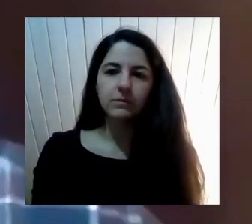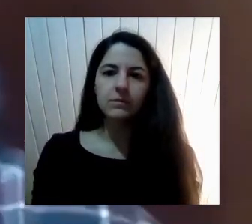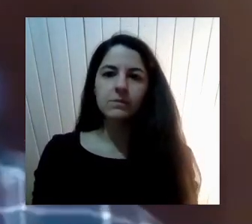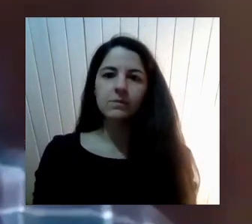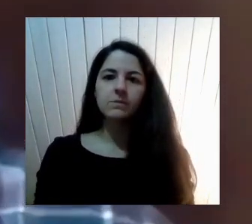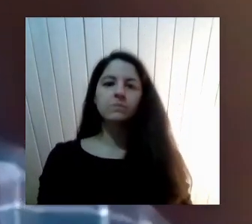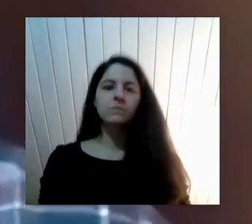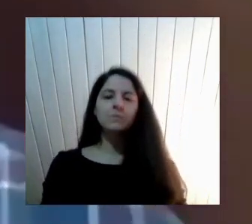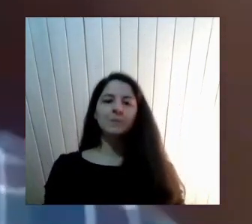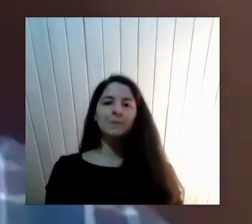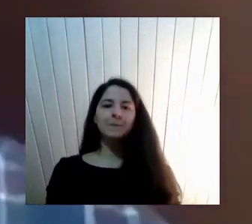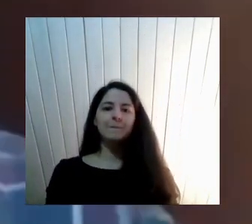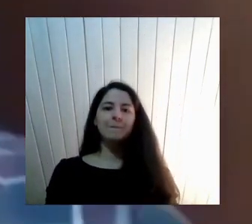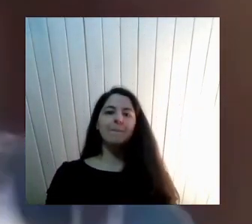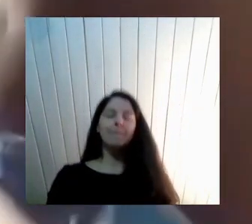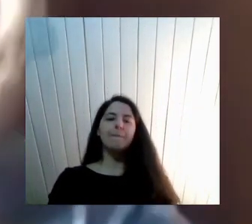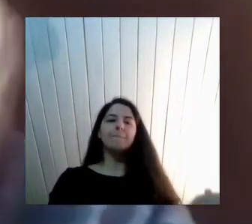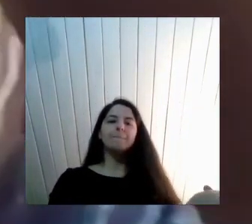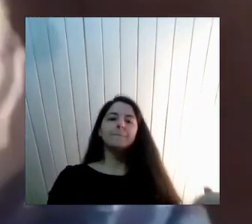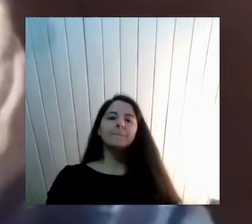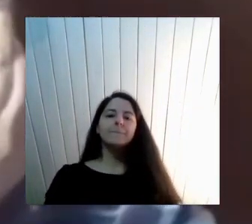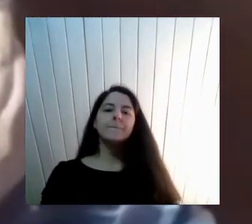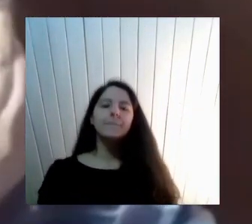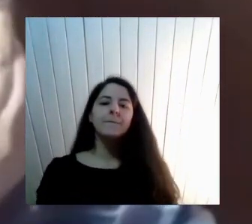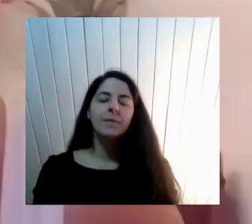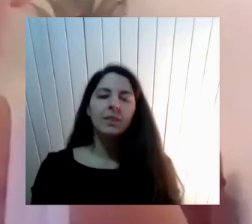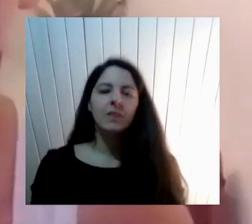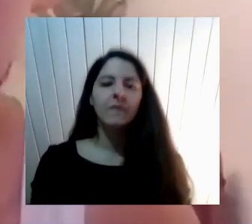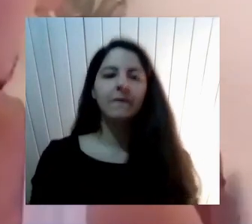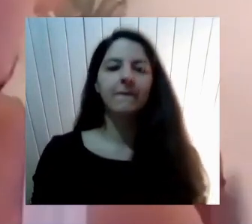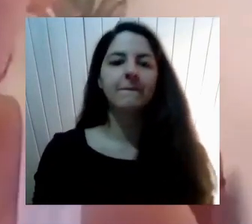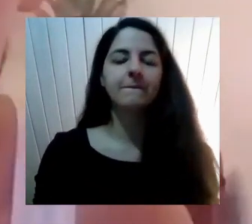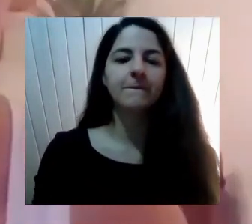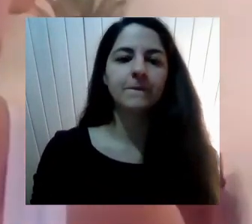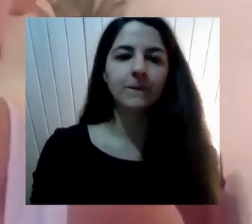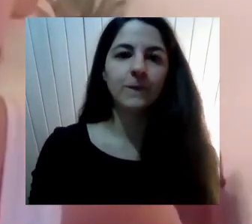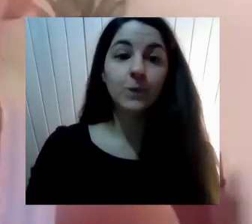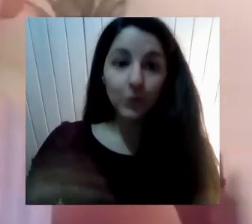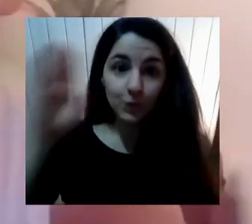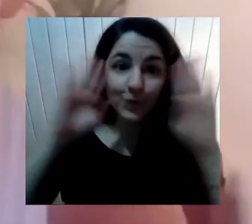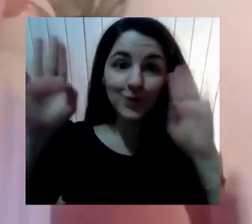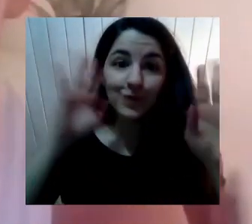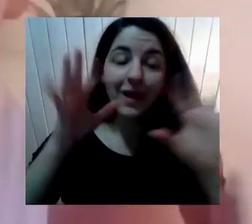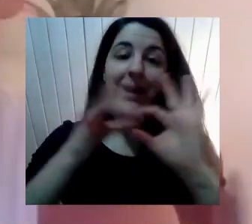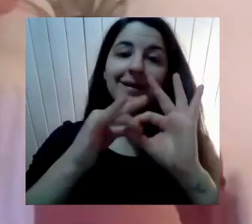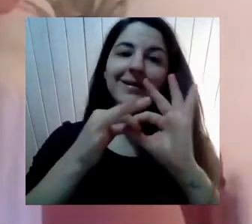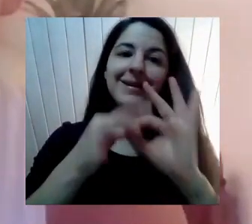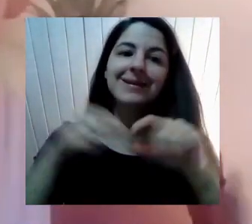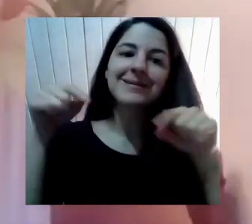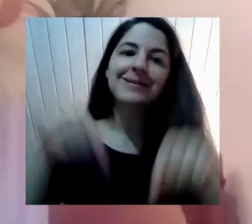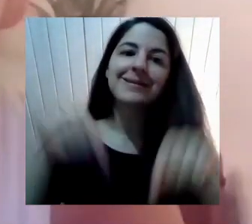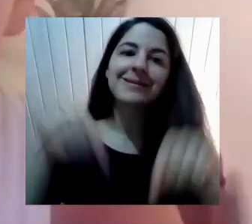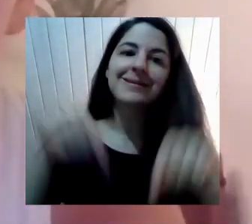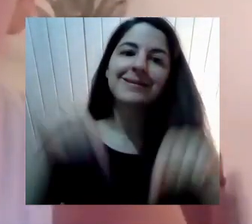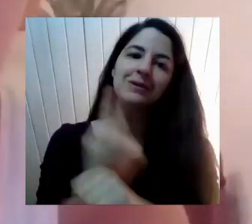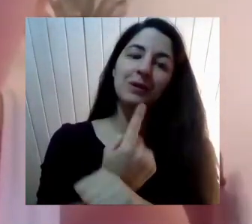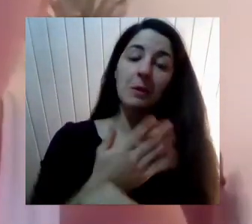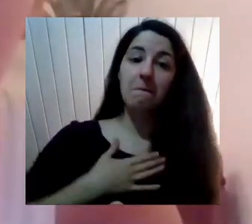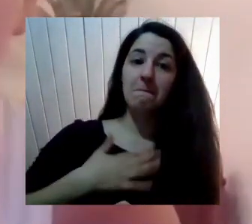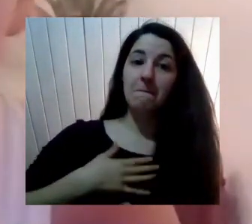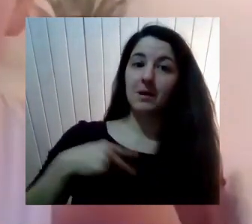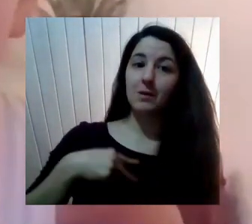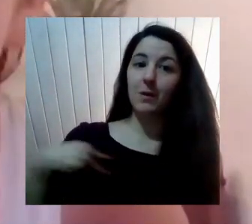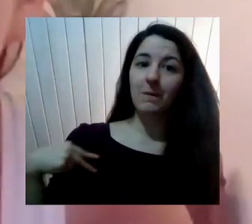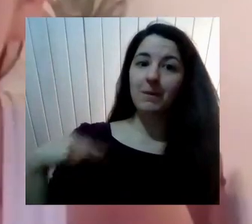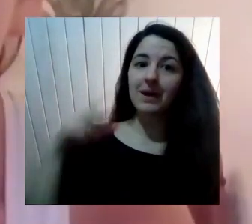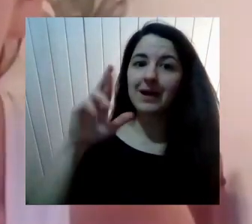a la la reflexión De Rosario Para otra ronda Hola Muchas gracias Por esta instancia Mi nombre es Rayen Y